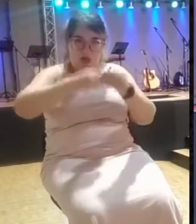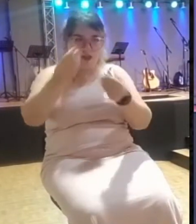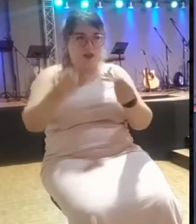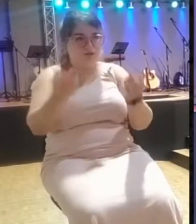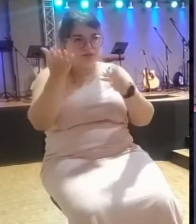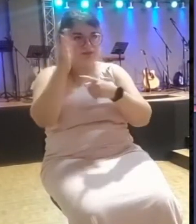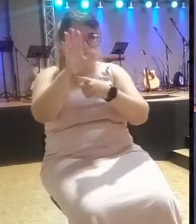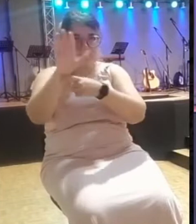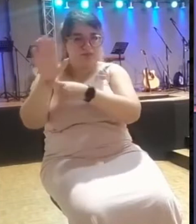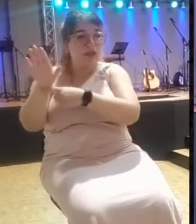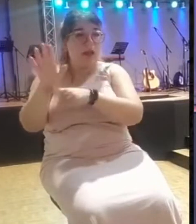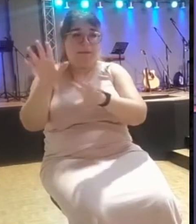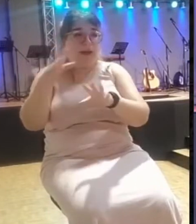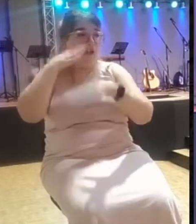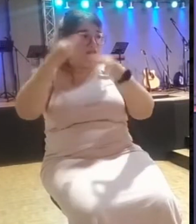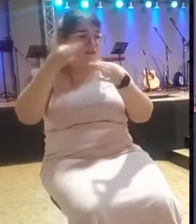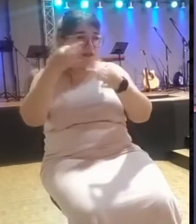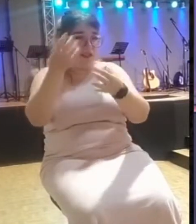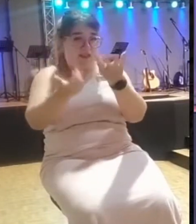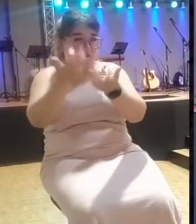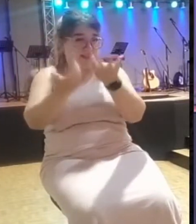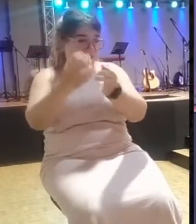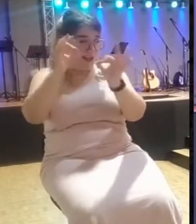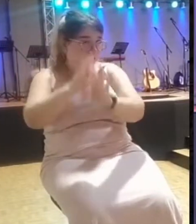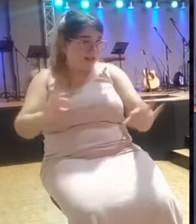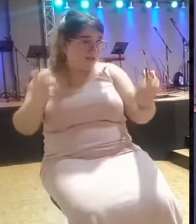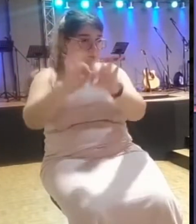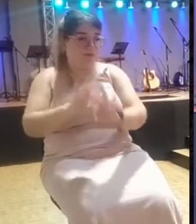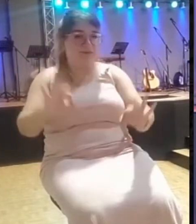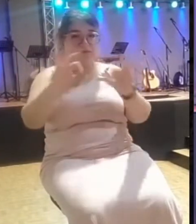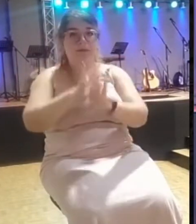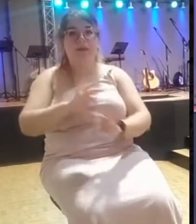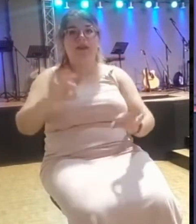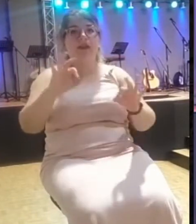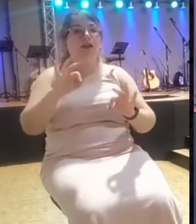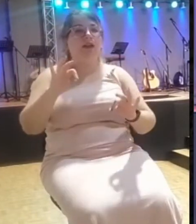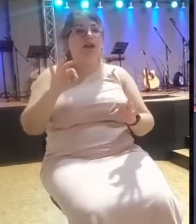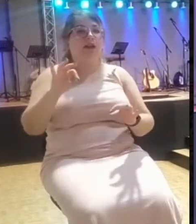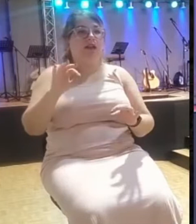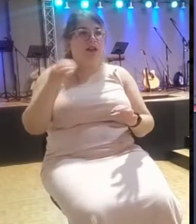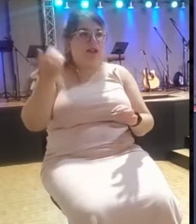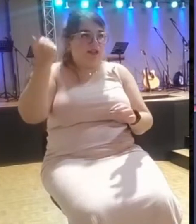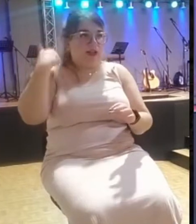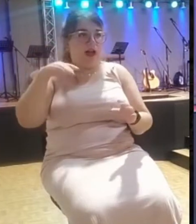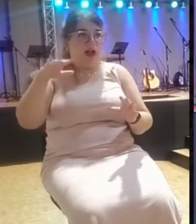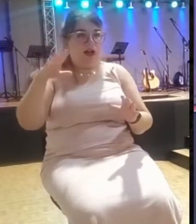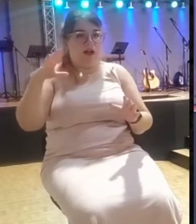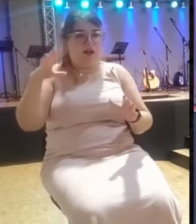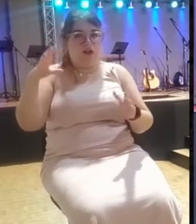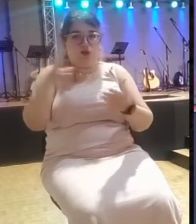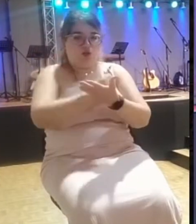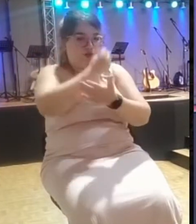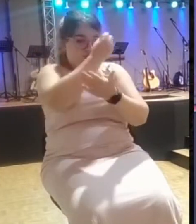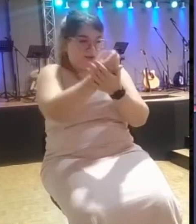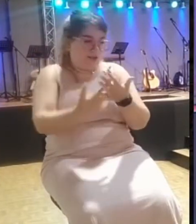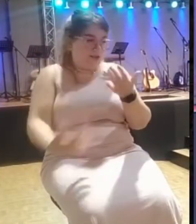ganas. ¡Aleluya! Y bueno, cuando ya no podían más, porque nosotros ya estarían sangrados ya, expulsados. Porque